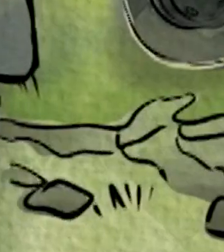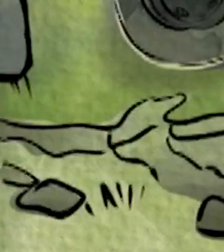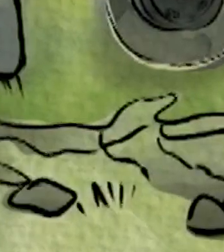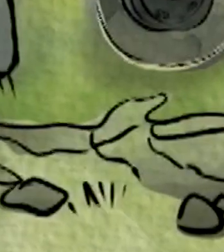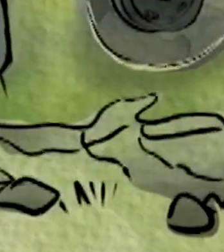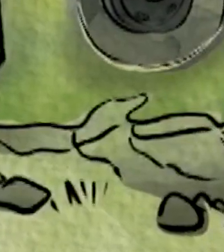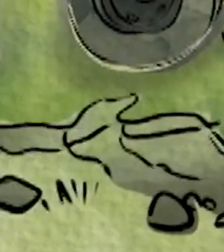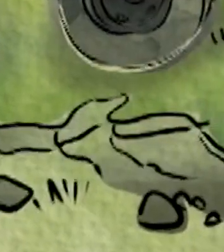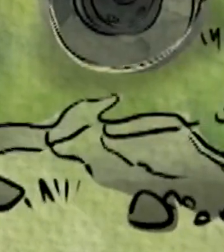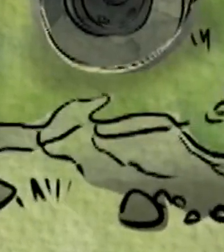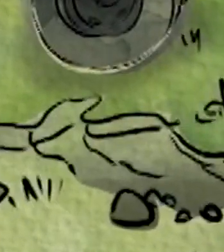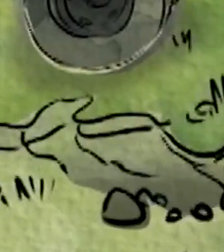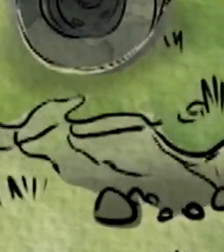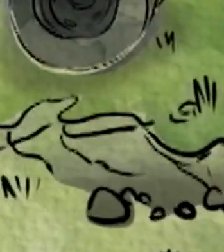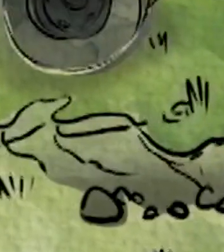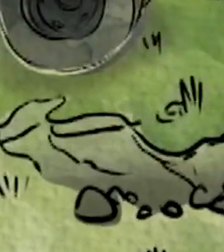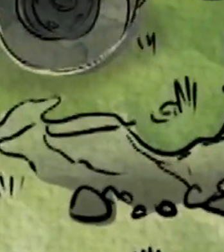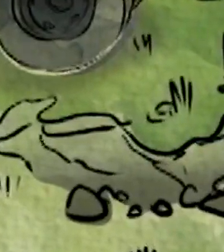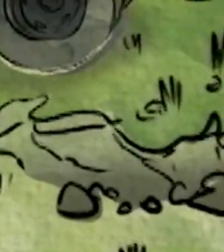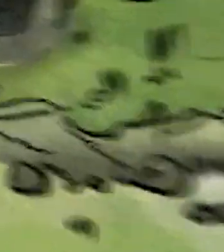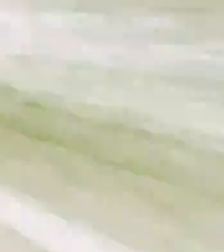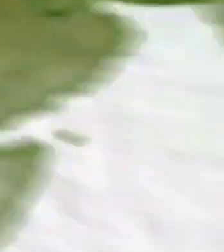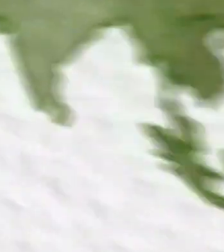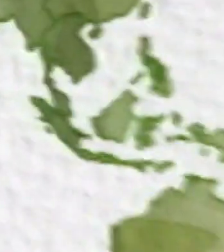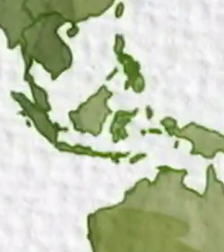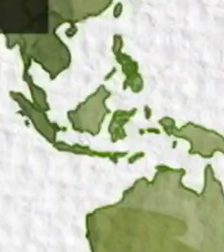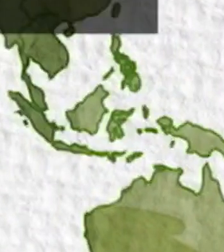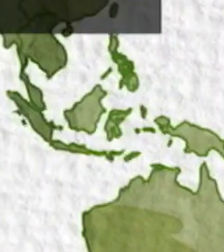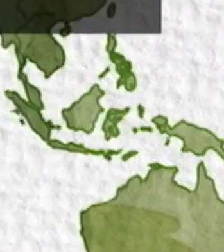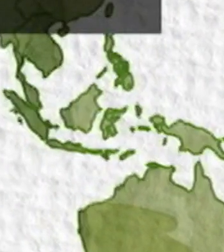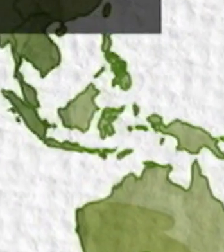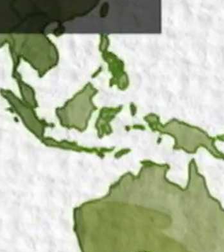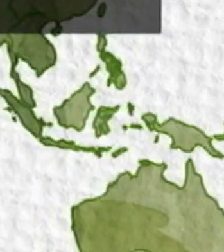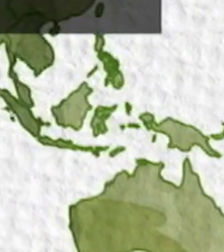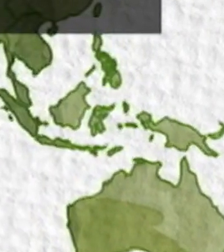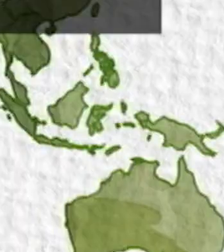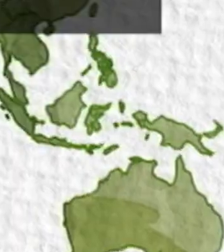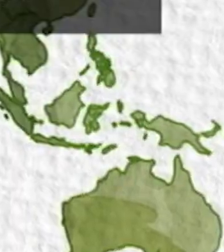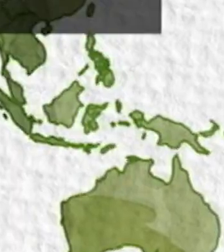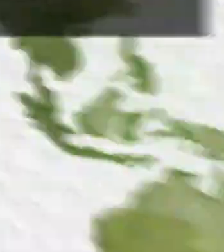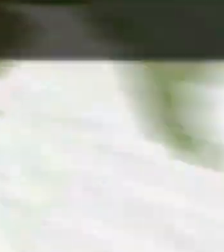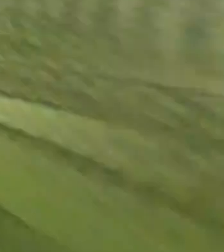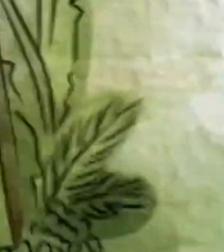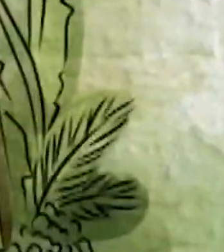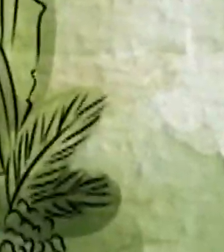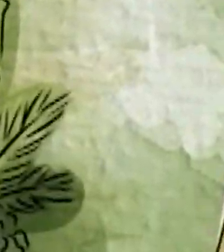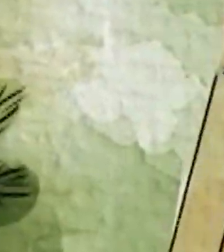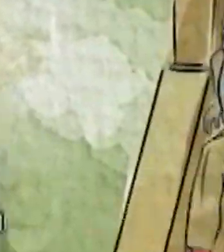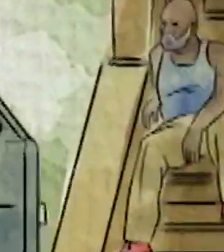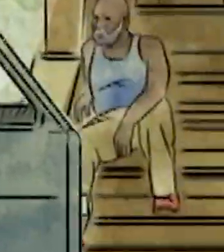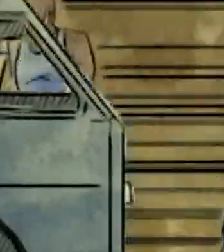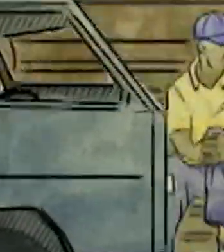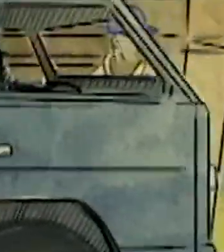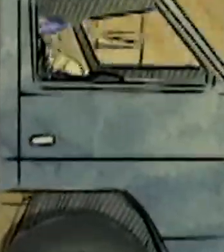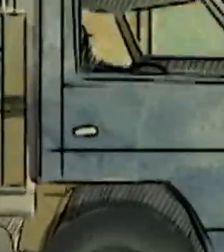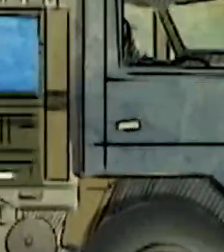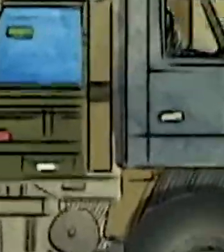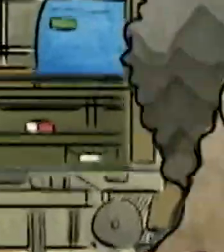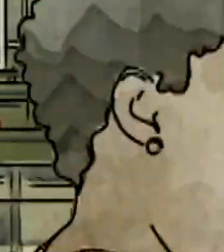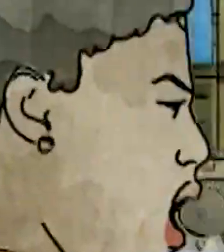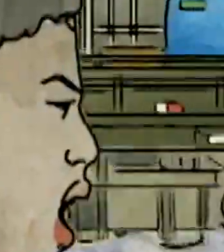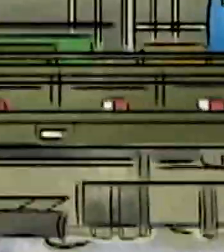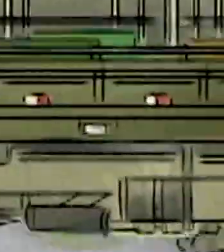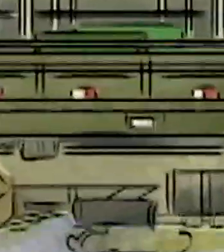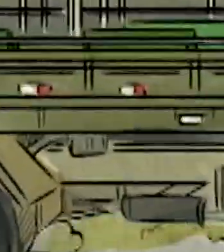al que roba combustible no le importa nada a pesar de la delicada situación mundial y nacional los ladrones